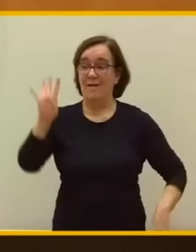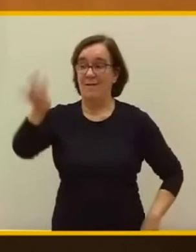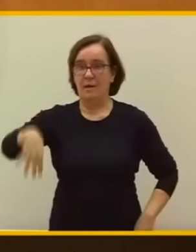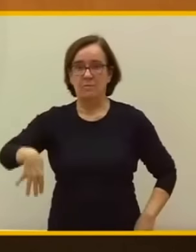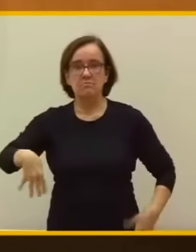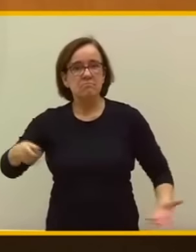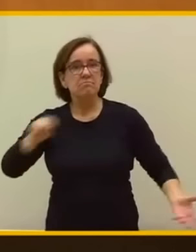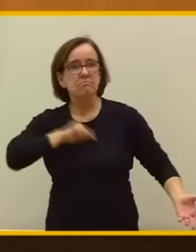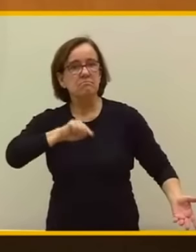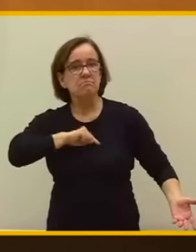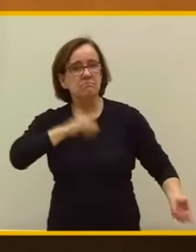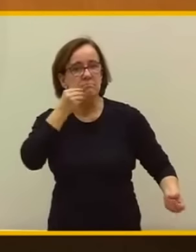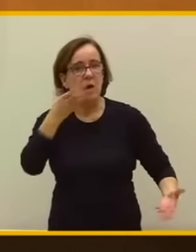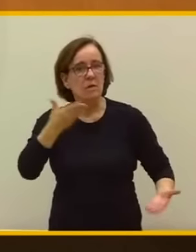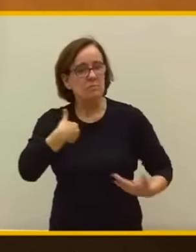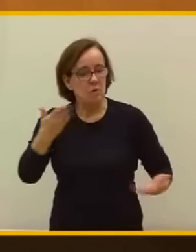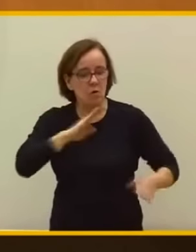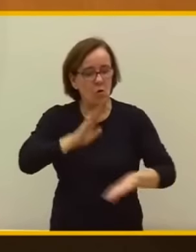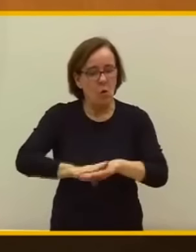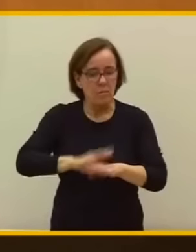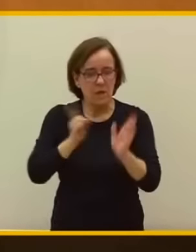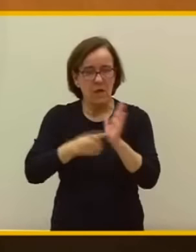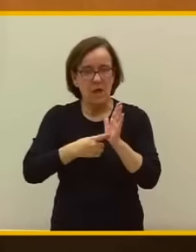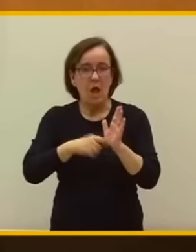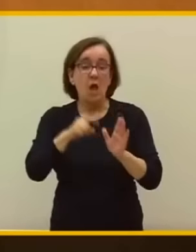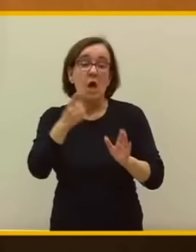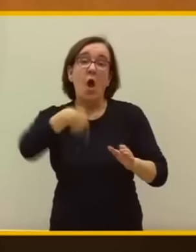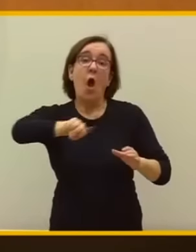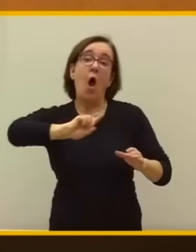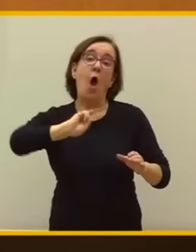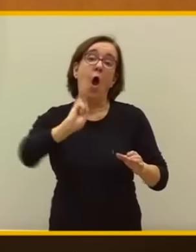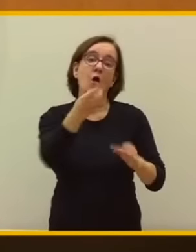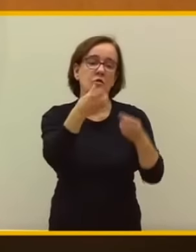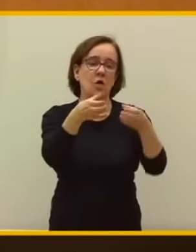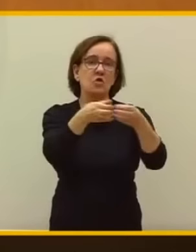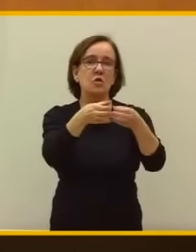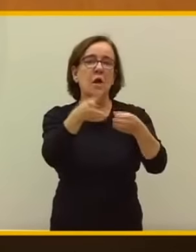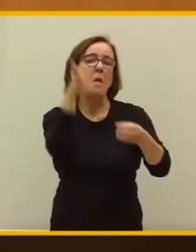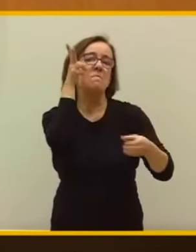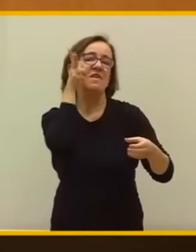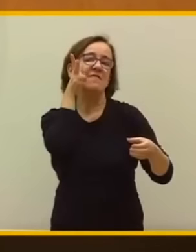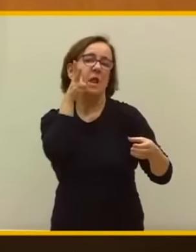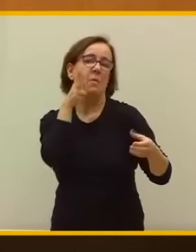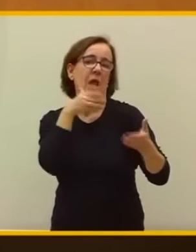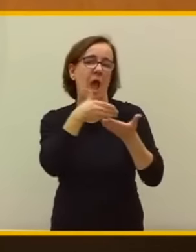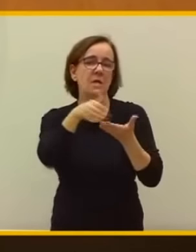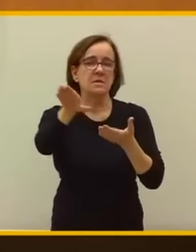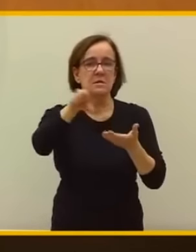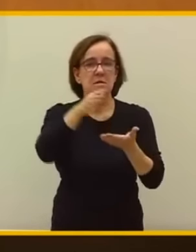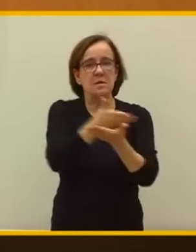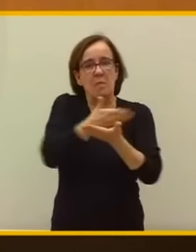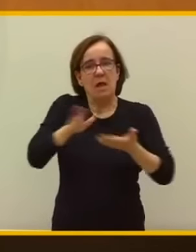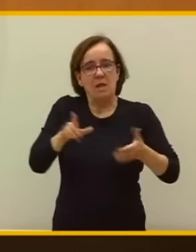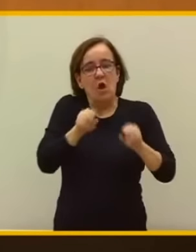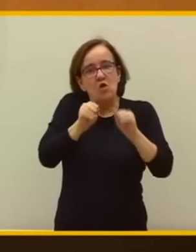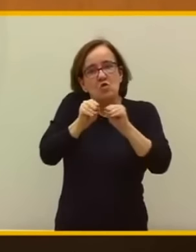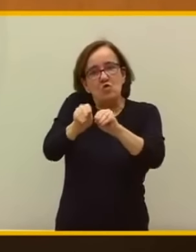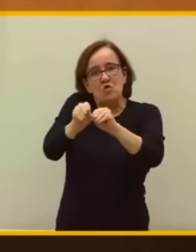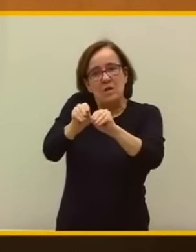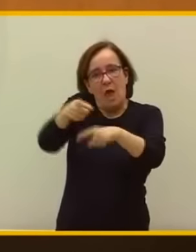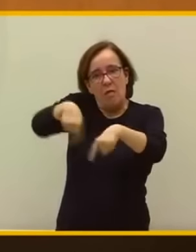honrados que cumplen la ley y una casta privilegiada, separatista, que son ustedes. Y son ustedes